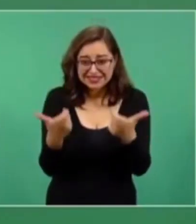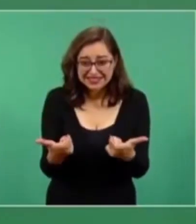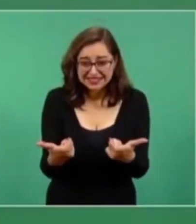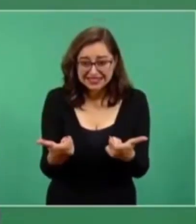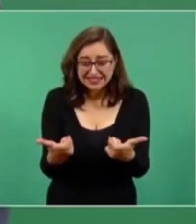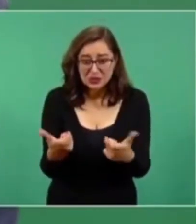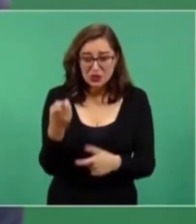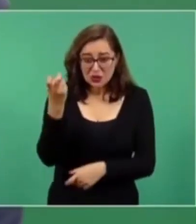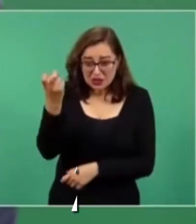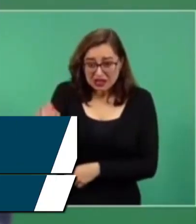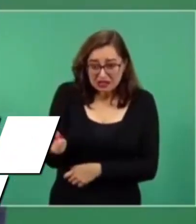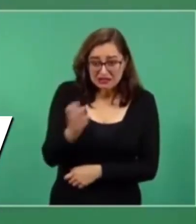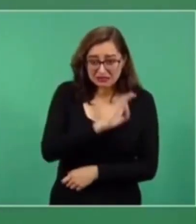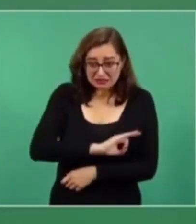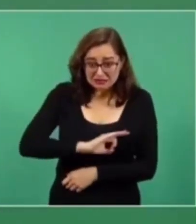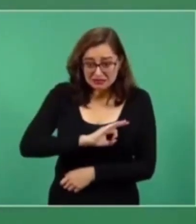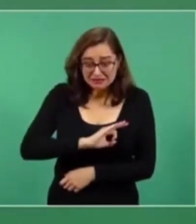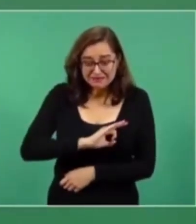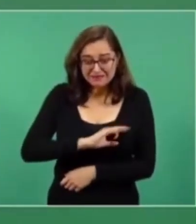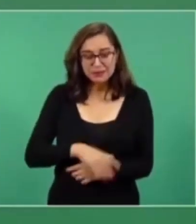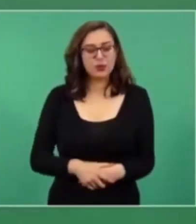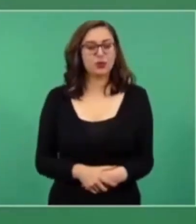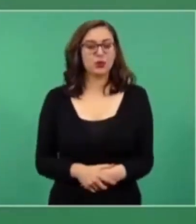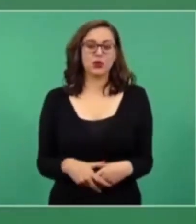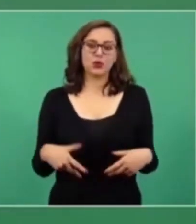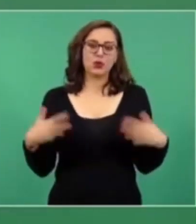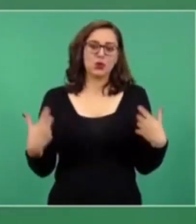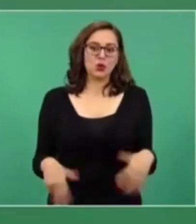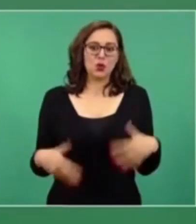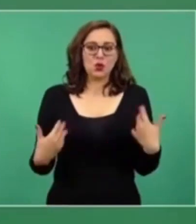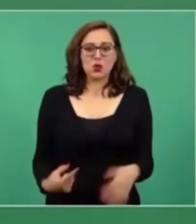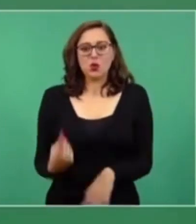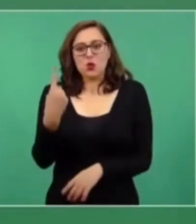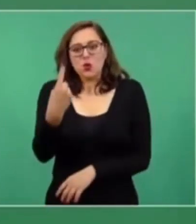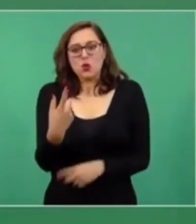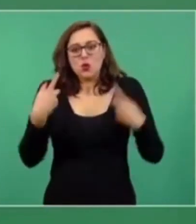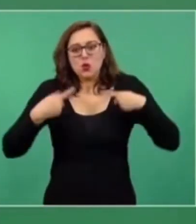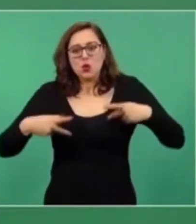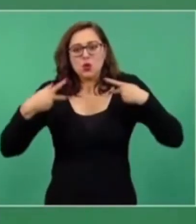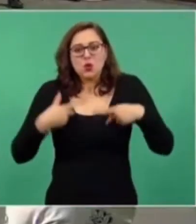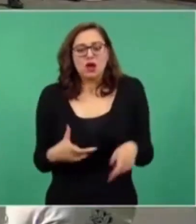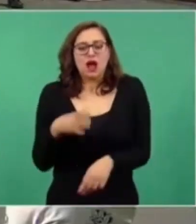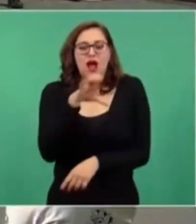Entonces, a una gente que uno quiere, a un hijo,